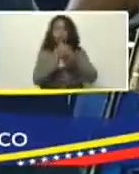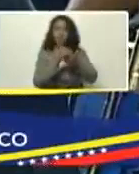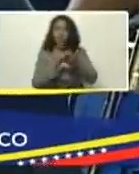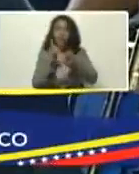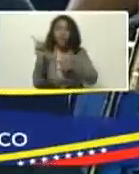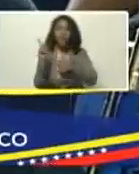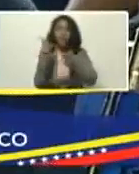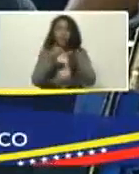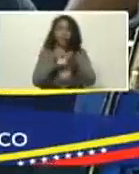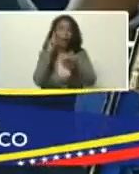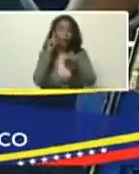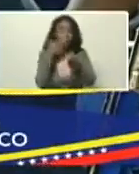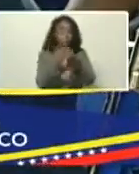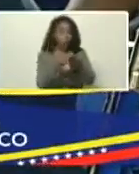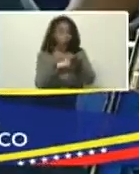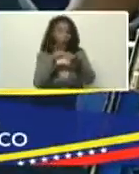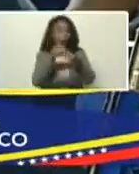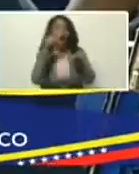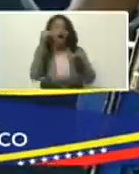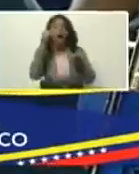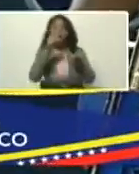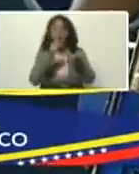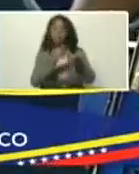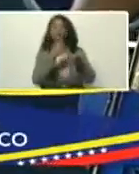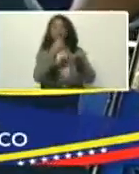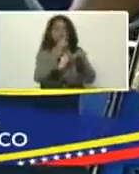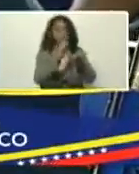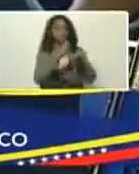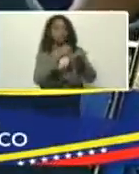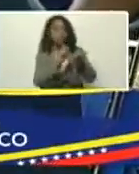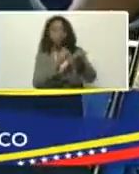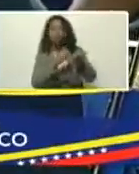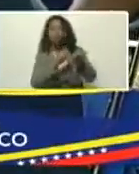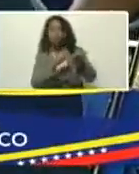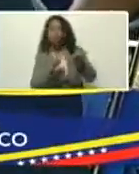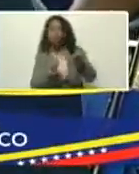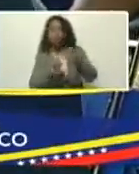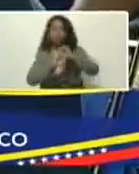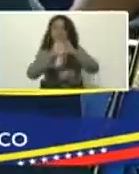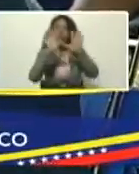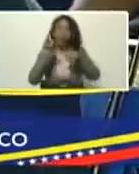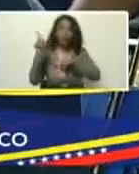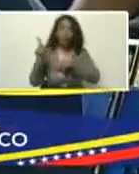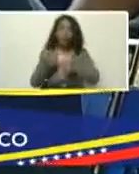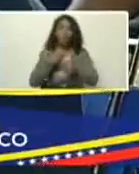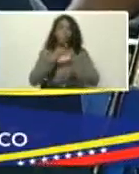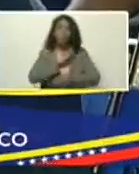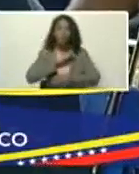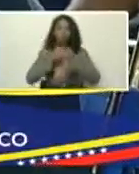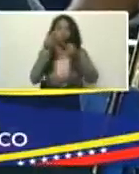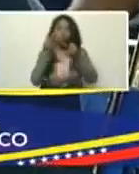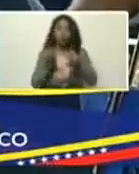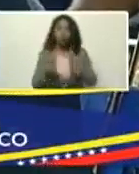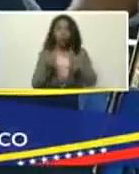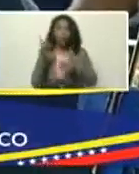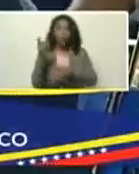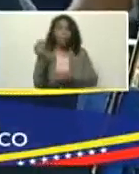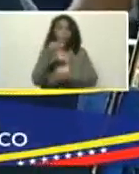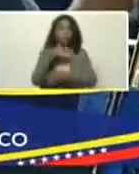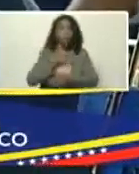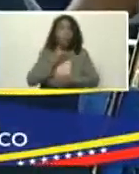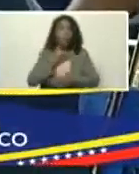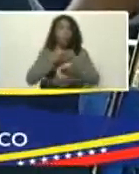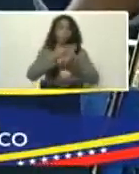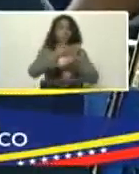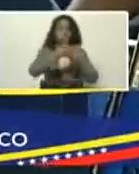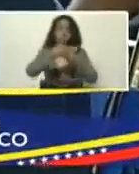llega allí, se confirma también, de que sea válida, que sea exacta, que sea precisa, y que sea la más apropiada, y que además, podamos socializarla,